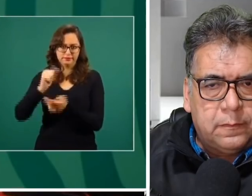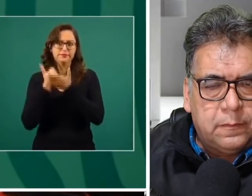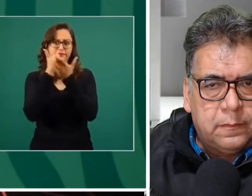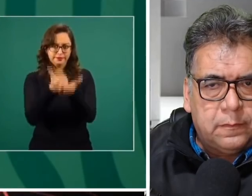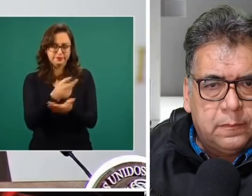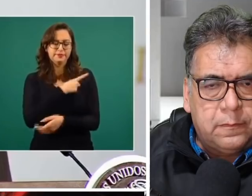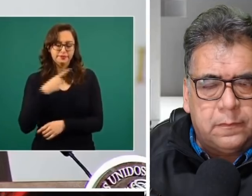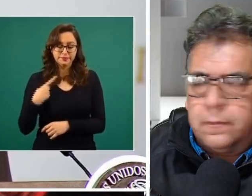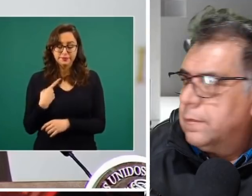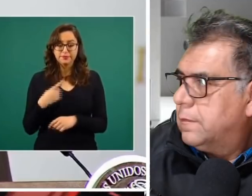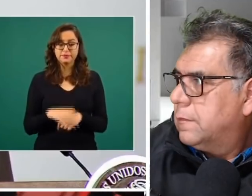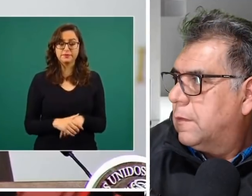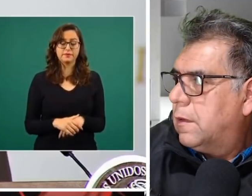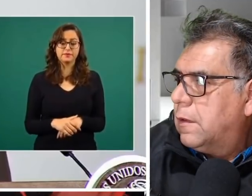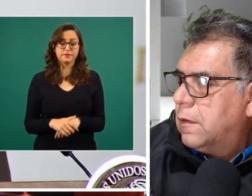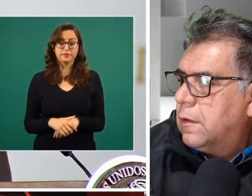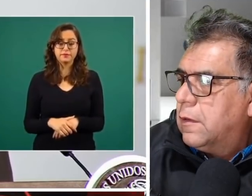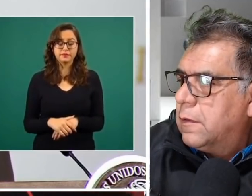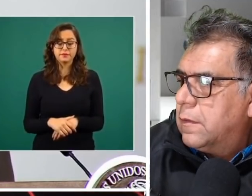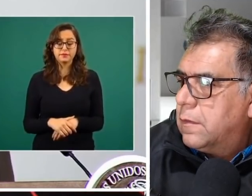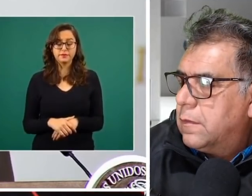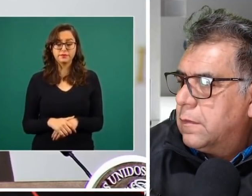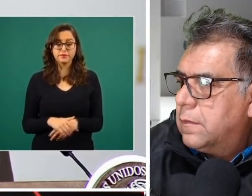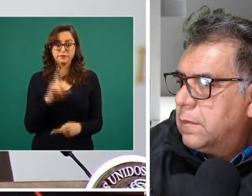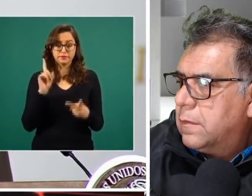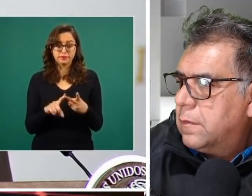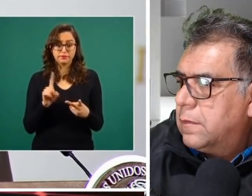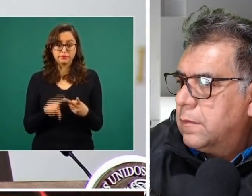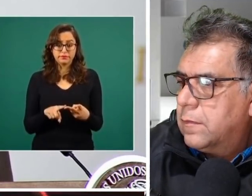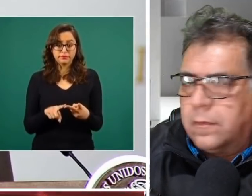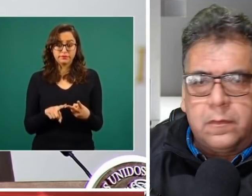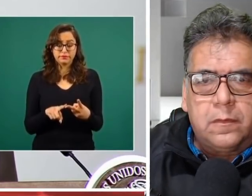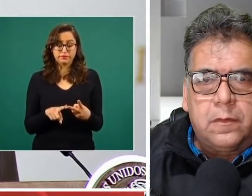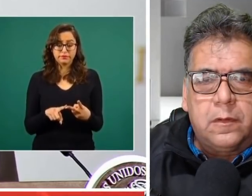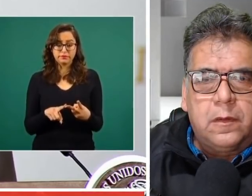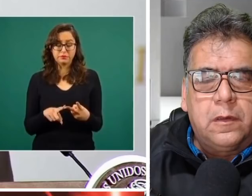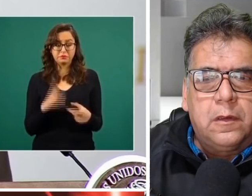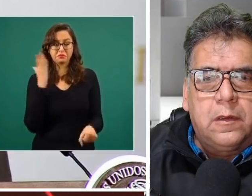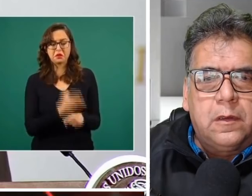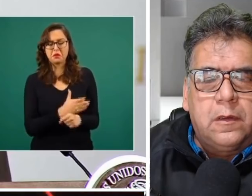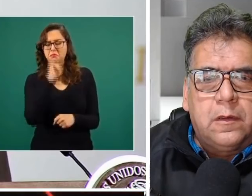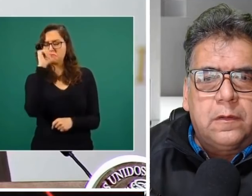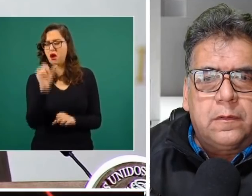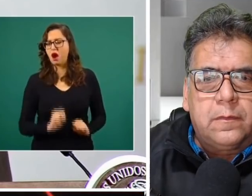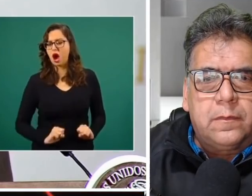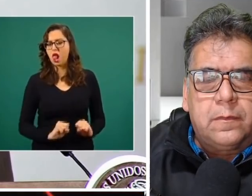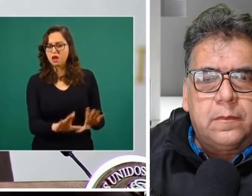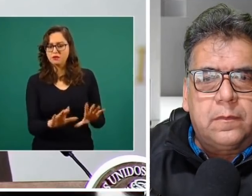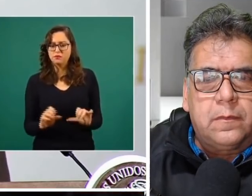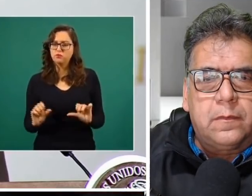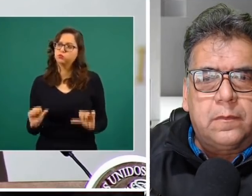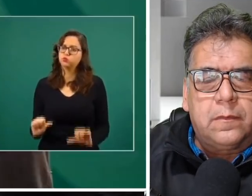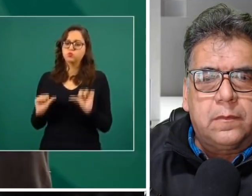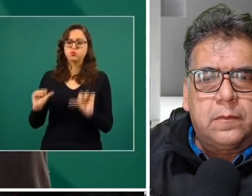También la decisión de que no haya impunidad, que no se proteja a